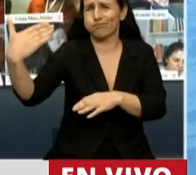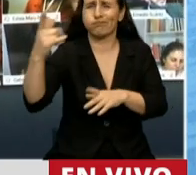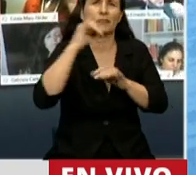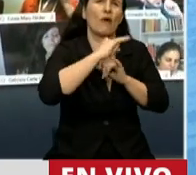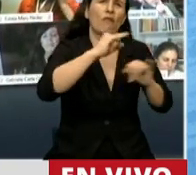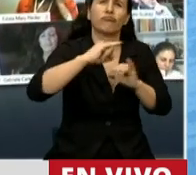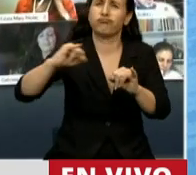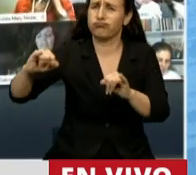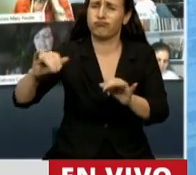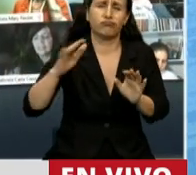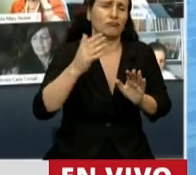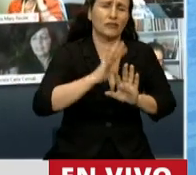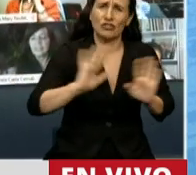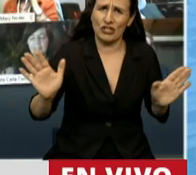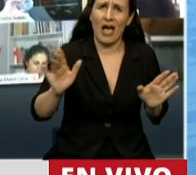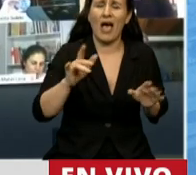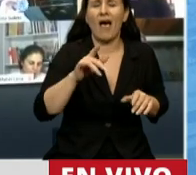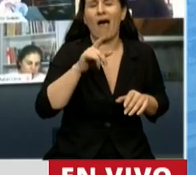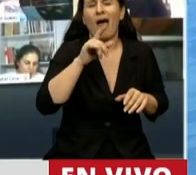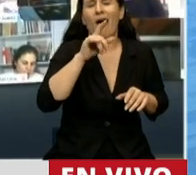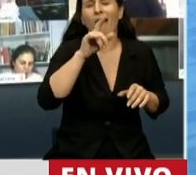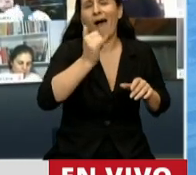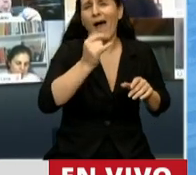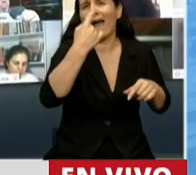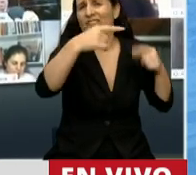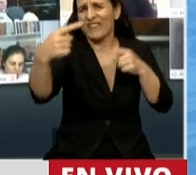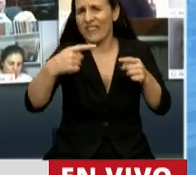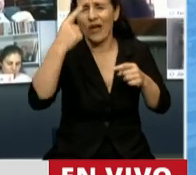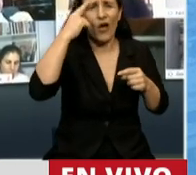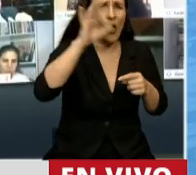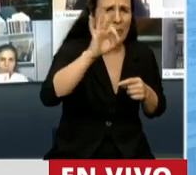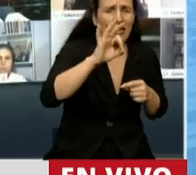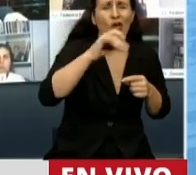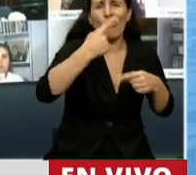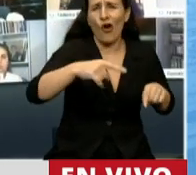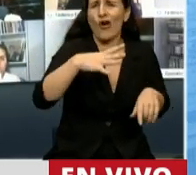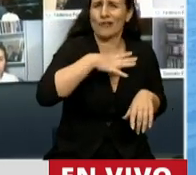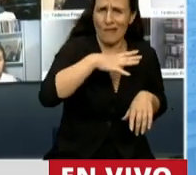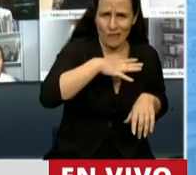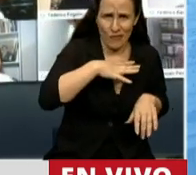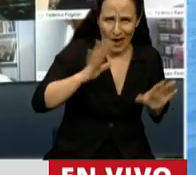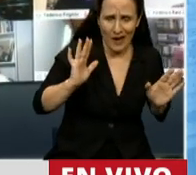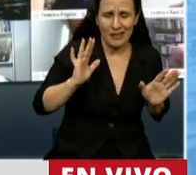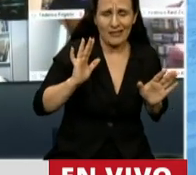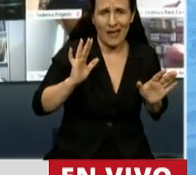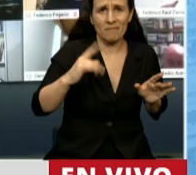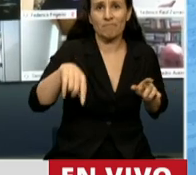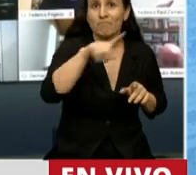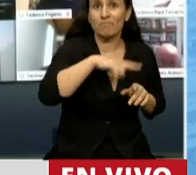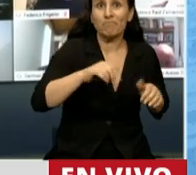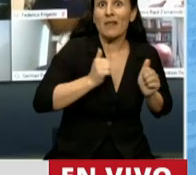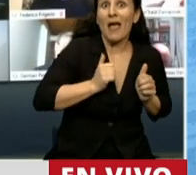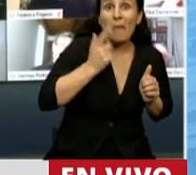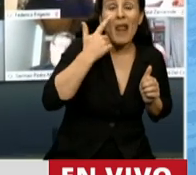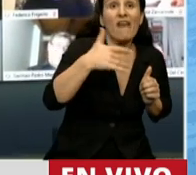e inclusive diferencias y asignaturas pendientes. Nos guardamos la expectativa de esperar en